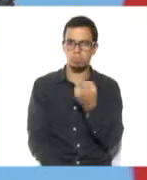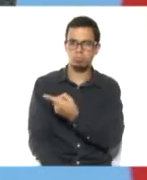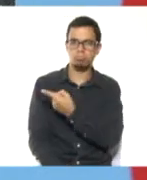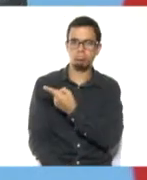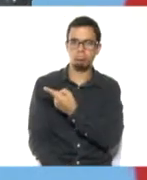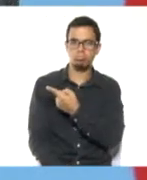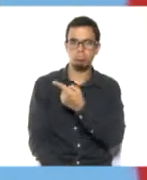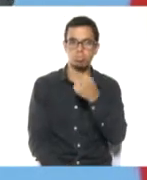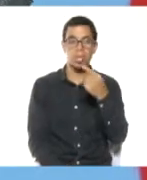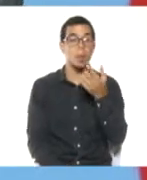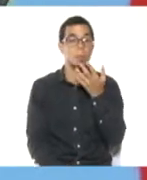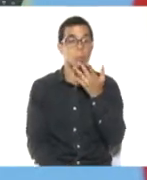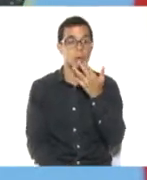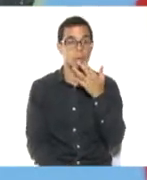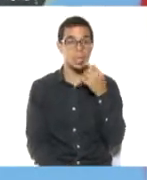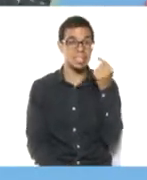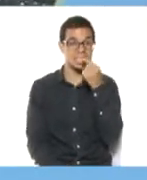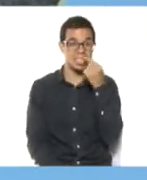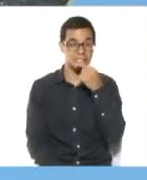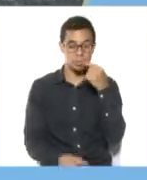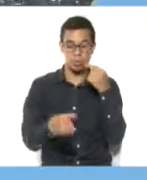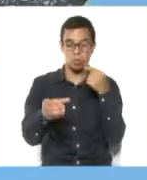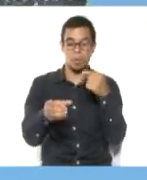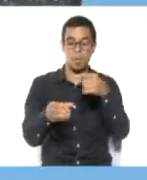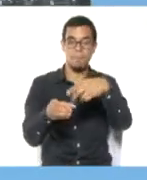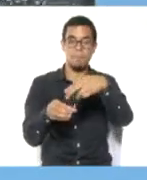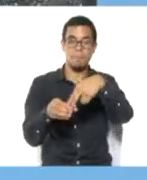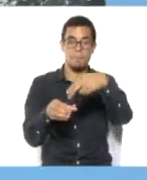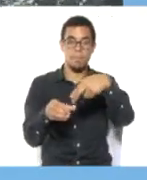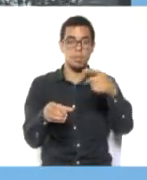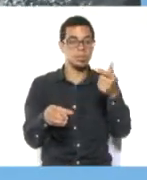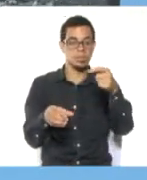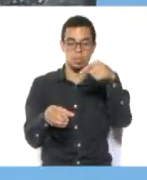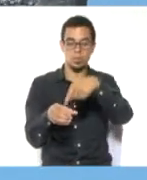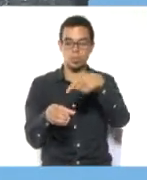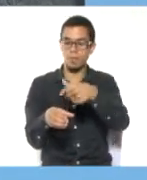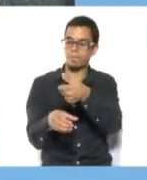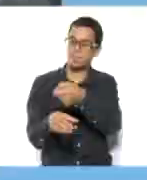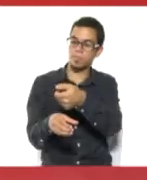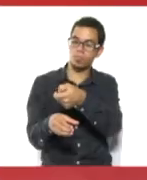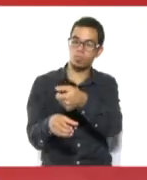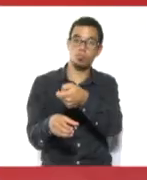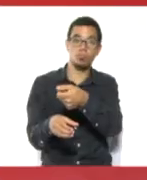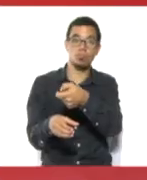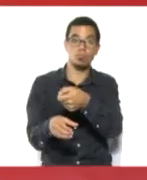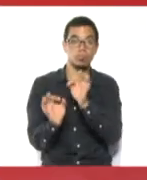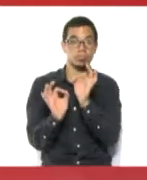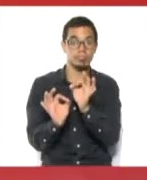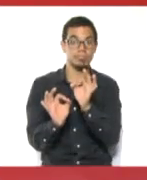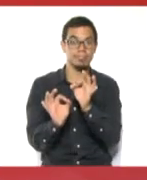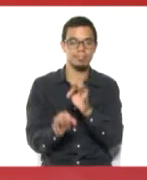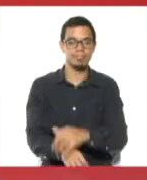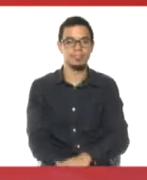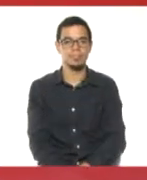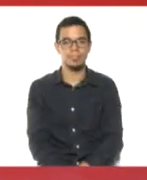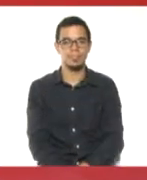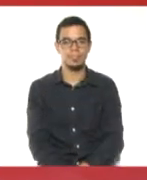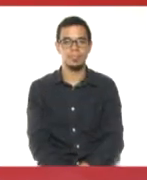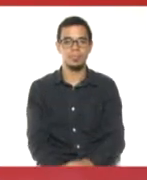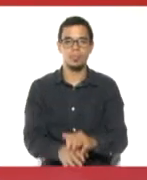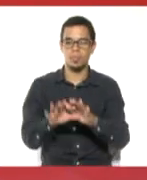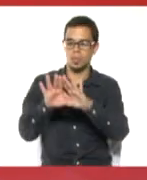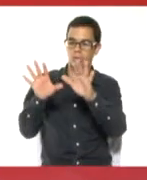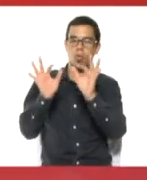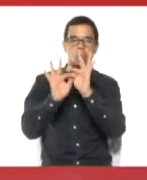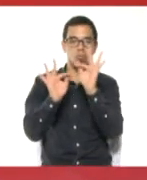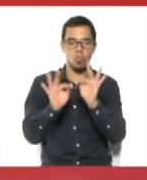Jesús y está mi estrellita fugaz. Y eso lo hice con qué? Con blanco y negro. No necesité más otro color y ya tengo mi pesebre